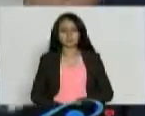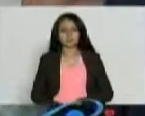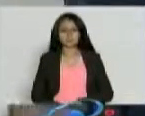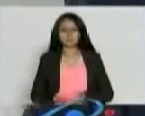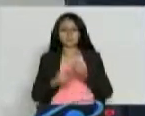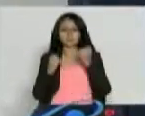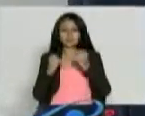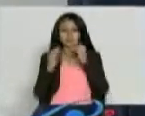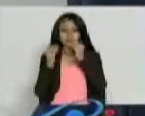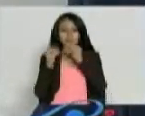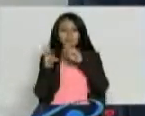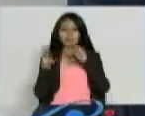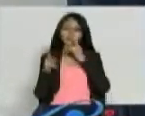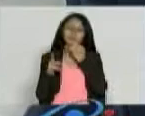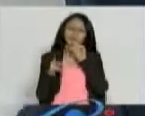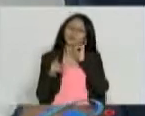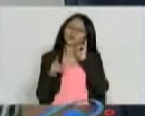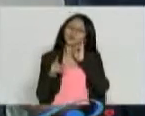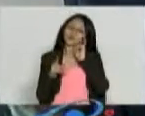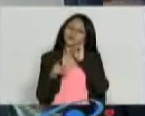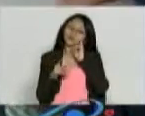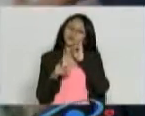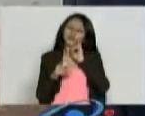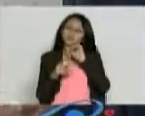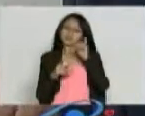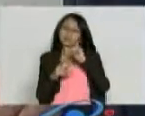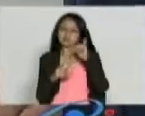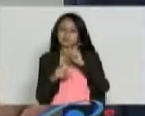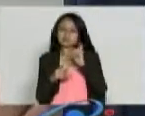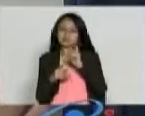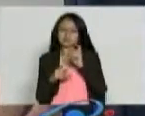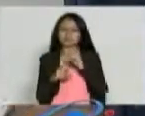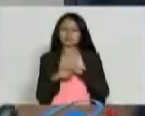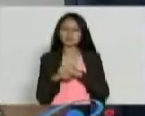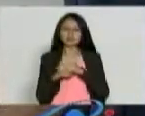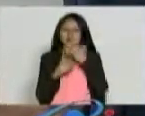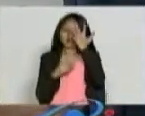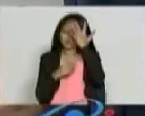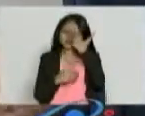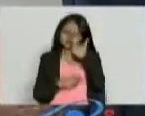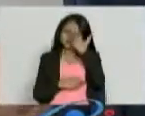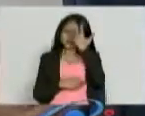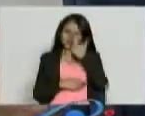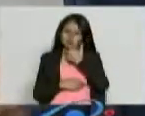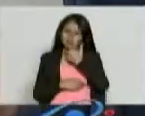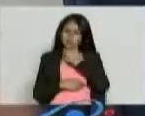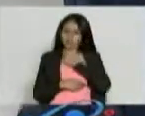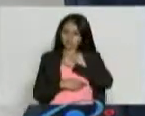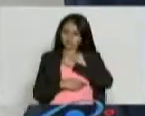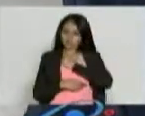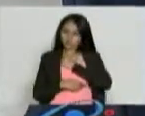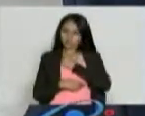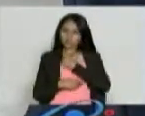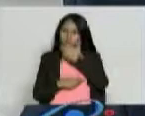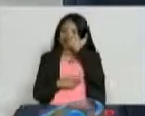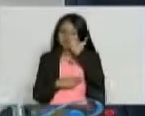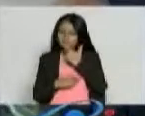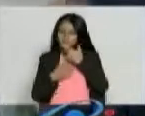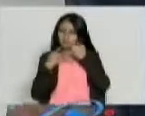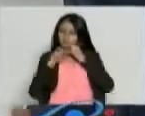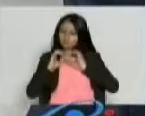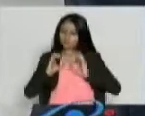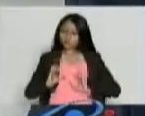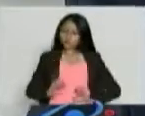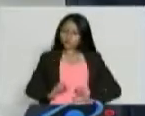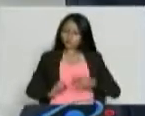¿Cuántas personas oyen que es necesario hacer un examen X, Y o Z físico para